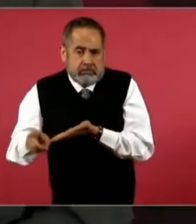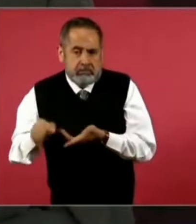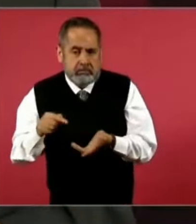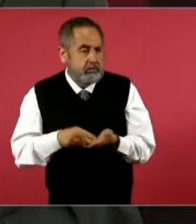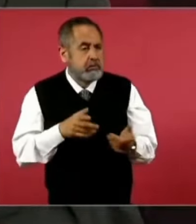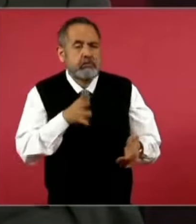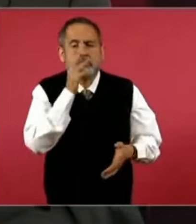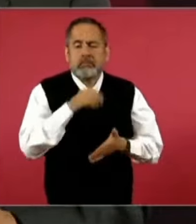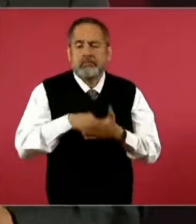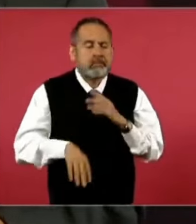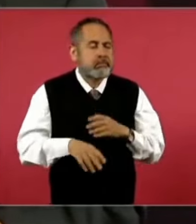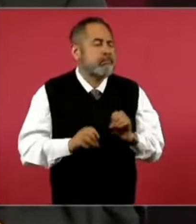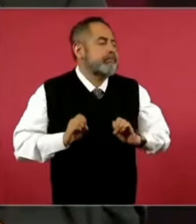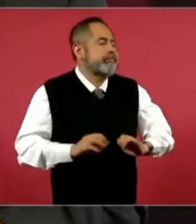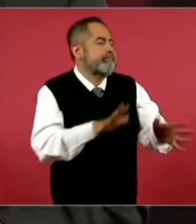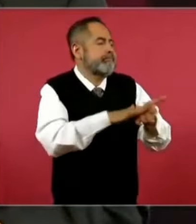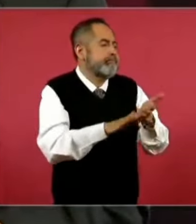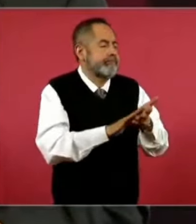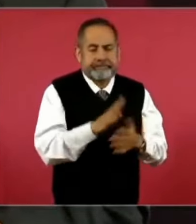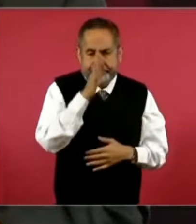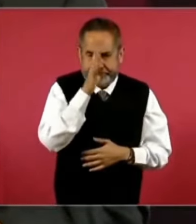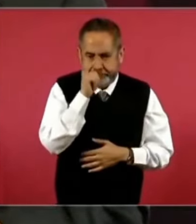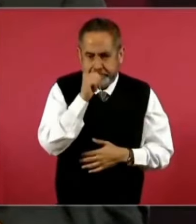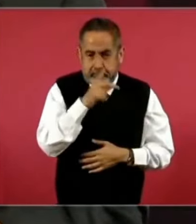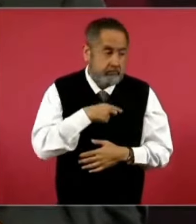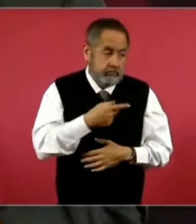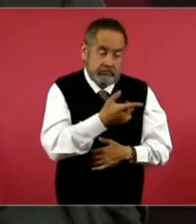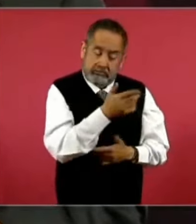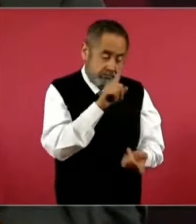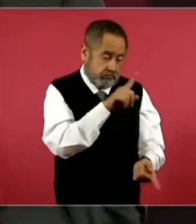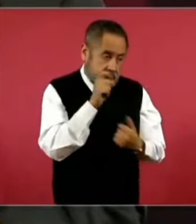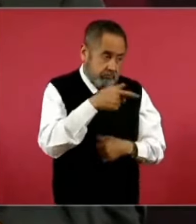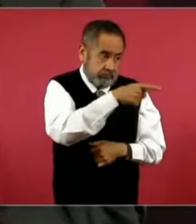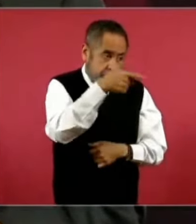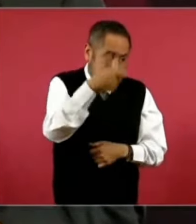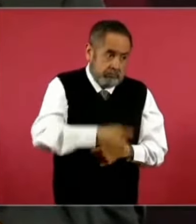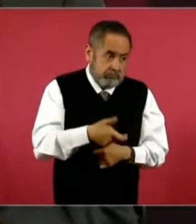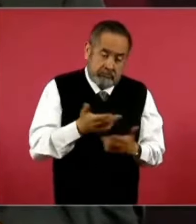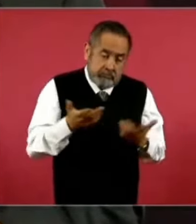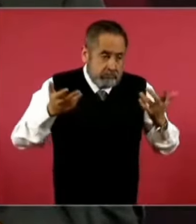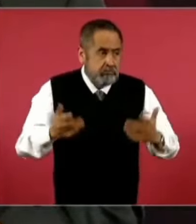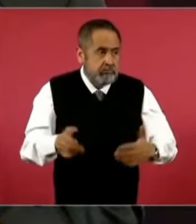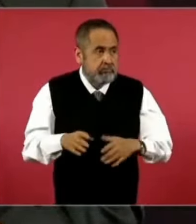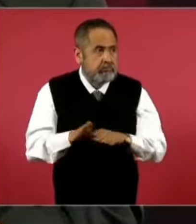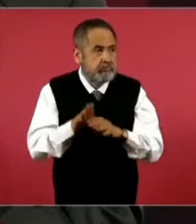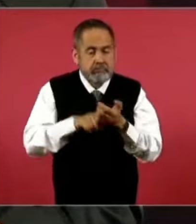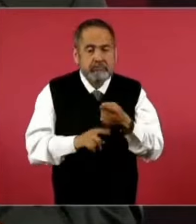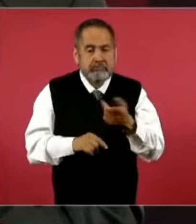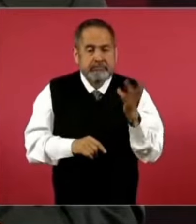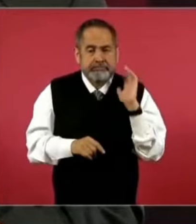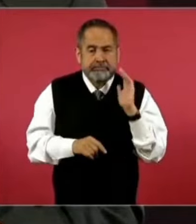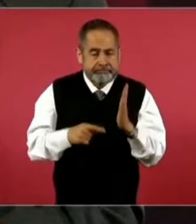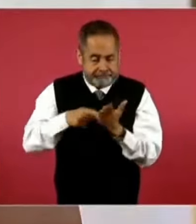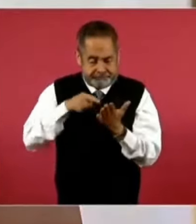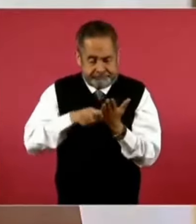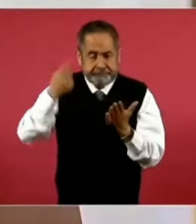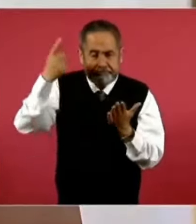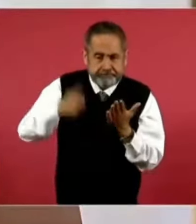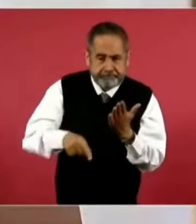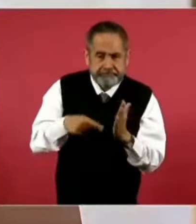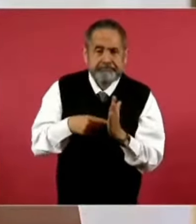cobrar, porque es un mandato